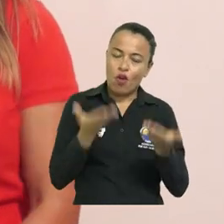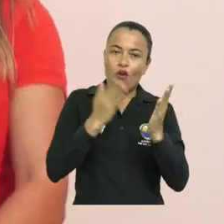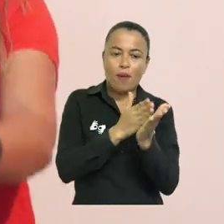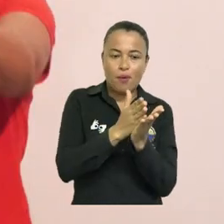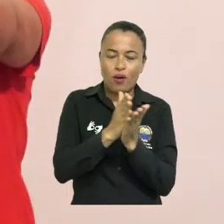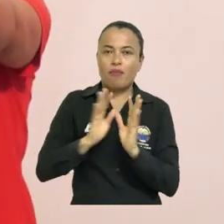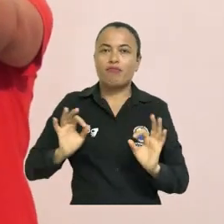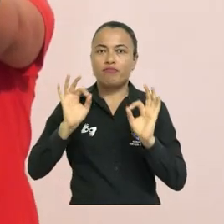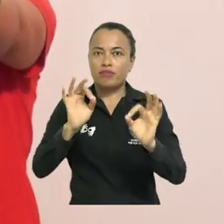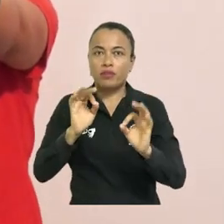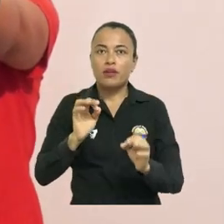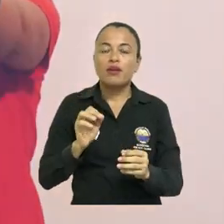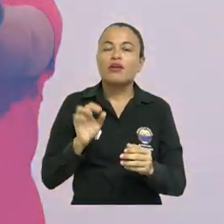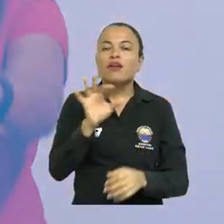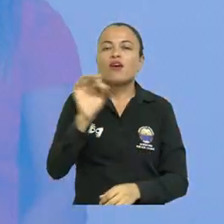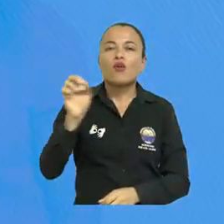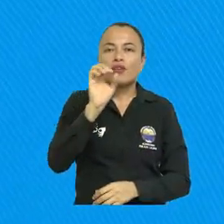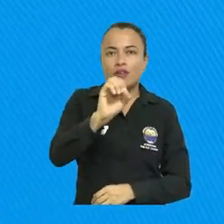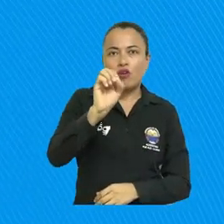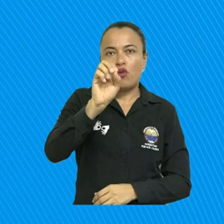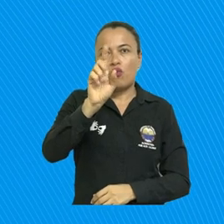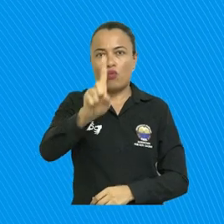recuerda, vota por el 1 en el tarjetón.